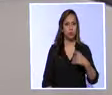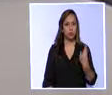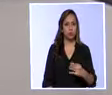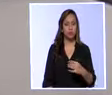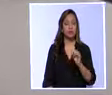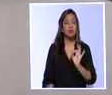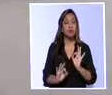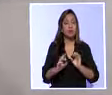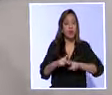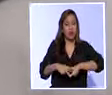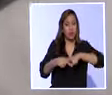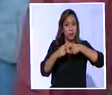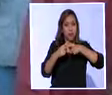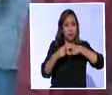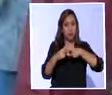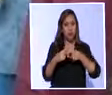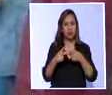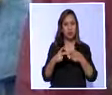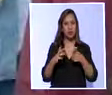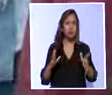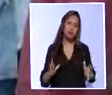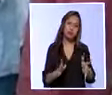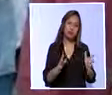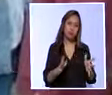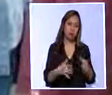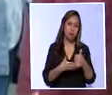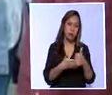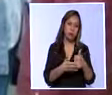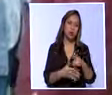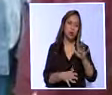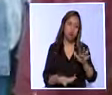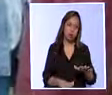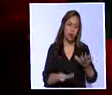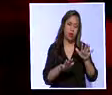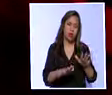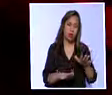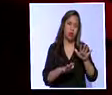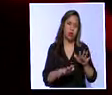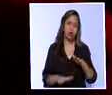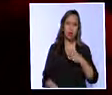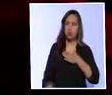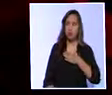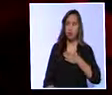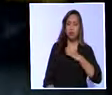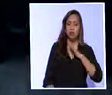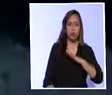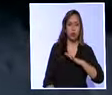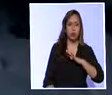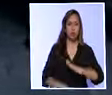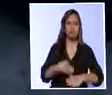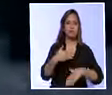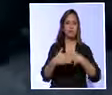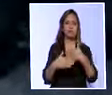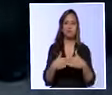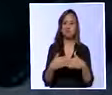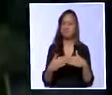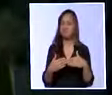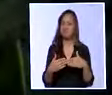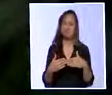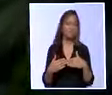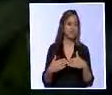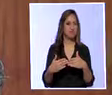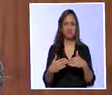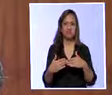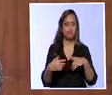que al inicio había palabras de aliento, que todo iba a solucionarse, dice. La realidad es que eso no